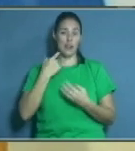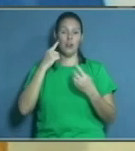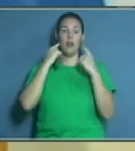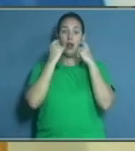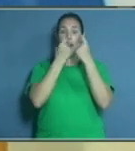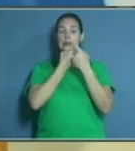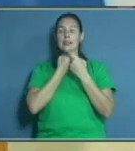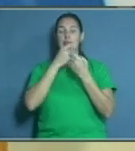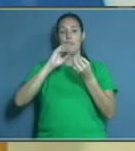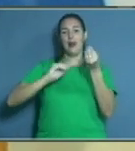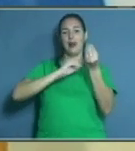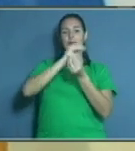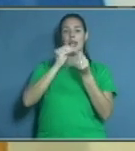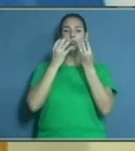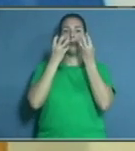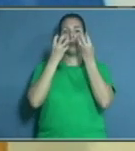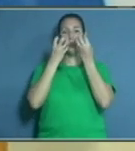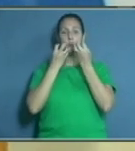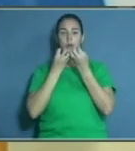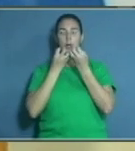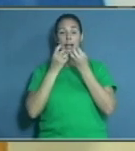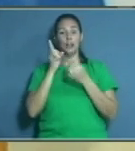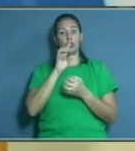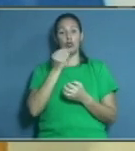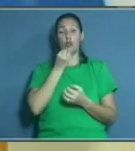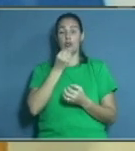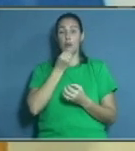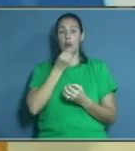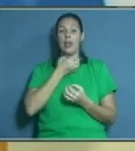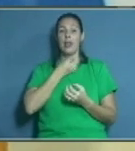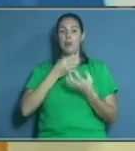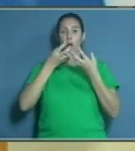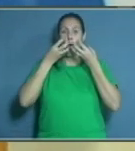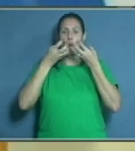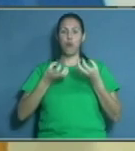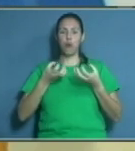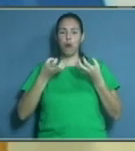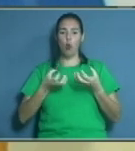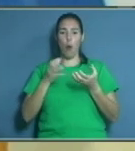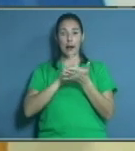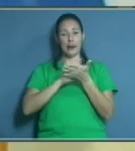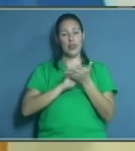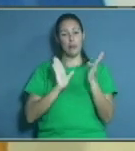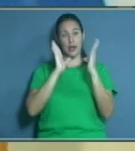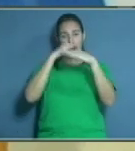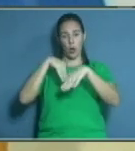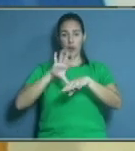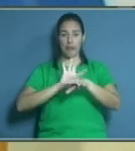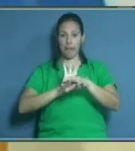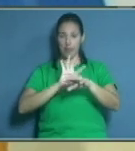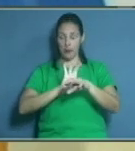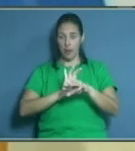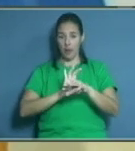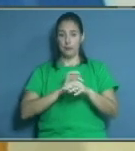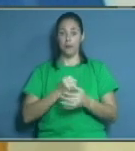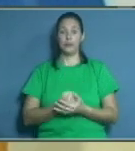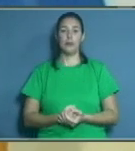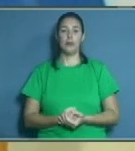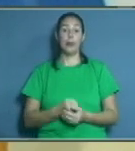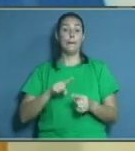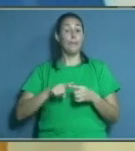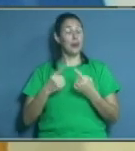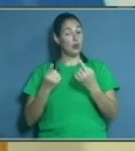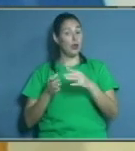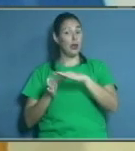y no se debe perder la adaptación de la prótesis para que realmente no cause las lesiones que estábamos hablando anteriormente. Pero